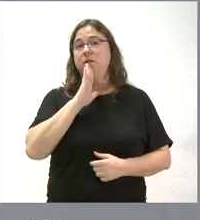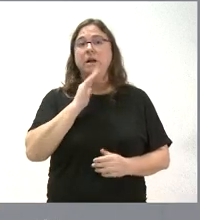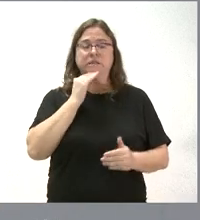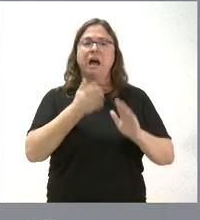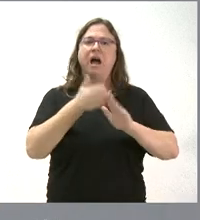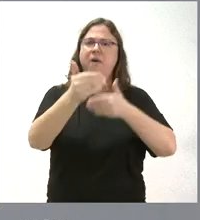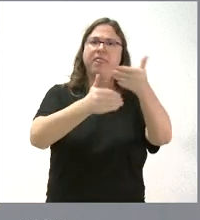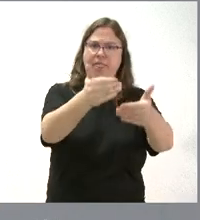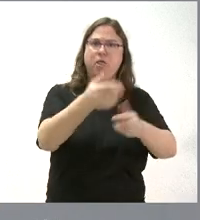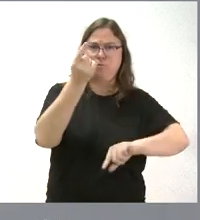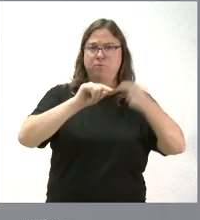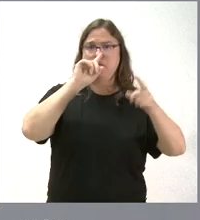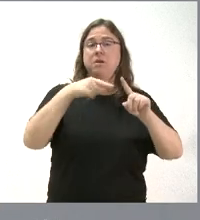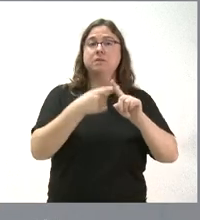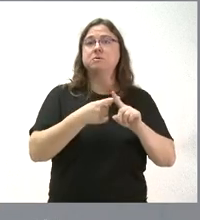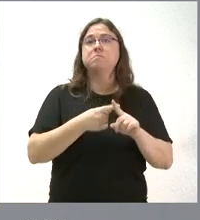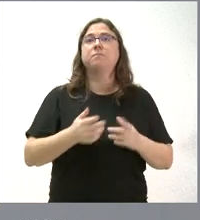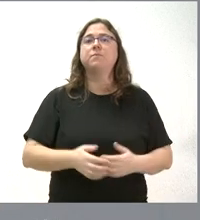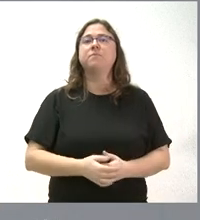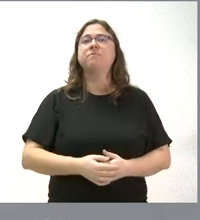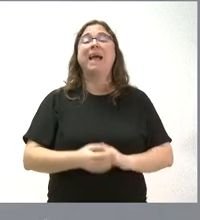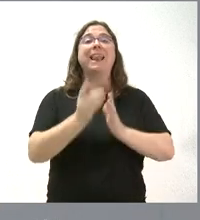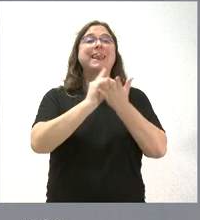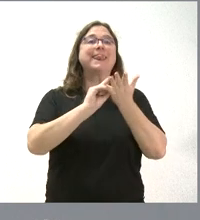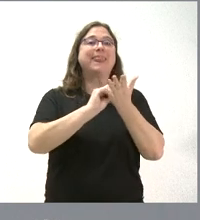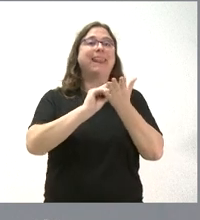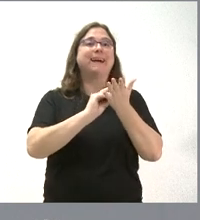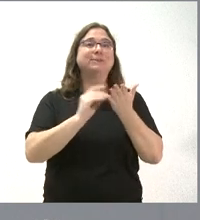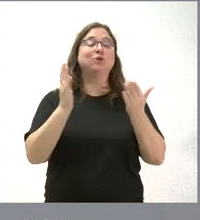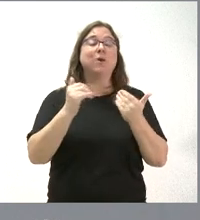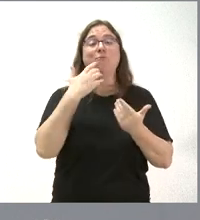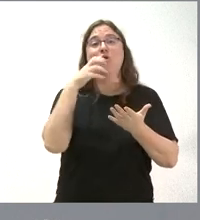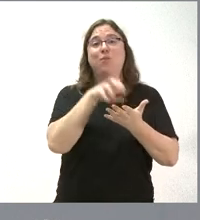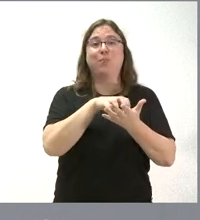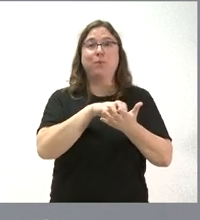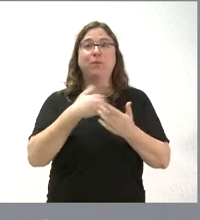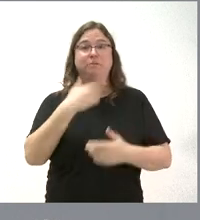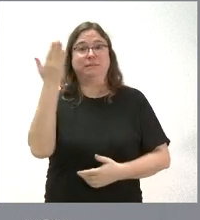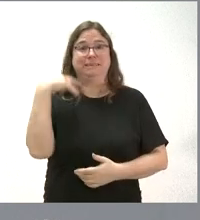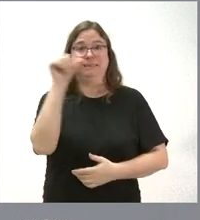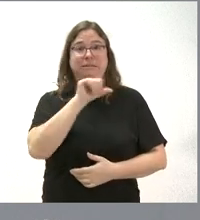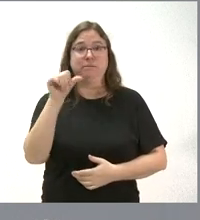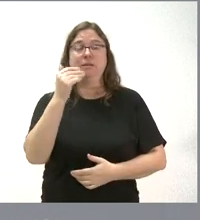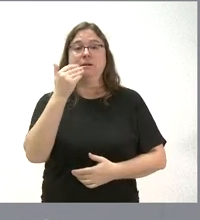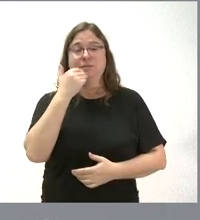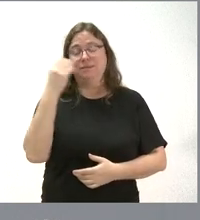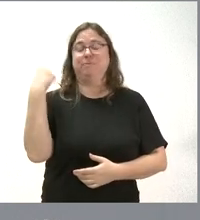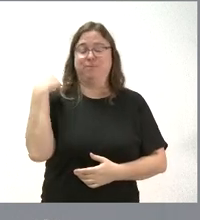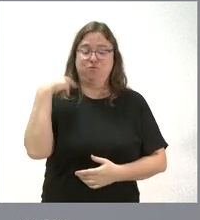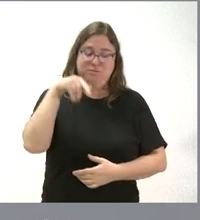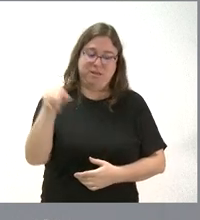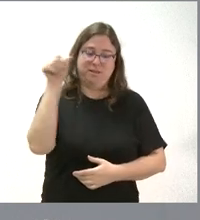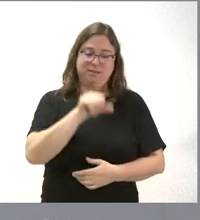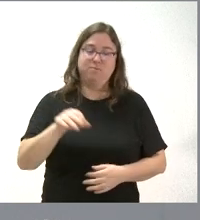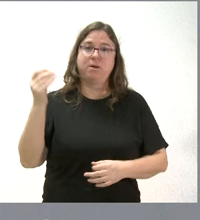avanzados. No tenemos ningún dato que nos haga despejar las dudas que teníamos hace una semana cuando se hizo esta pregunta aquí en esta misma